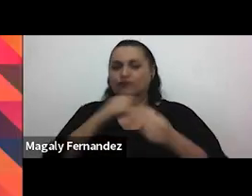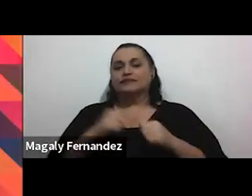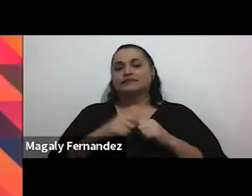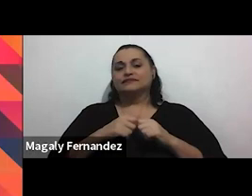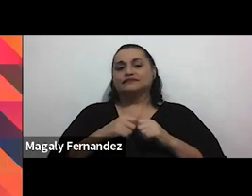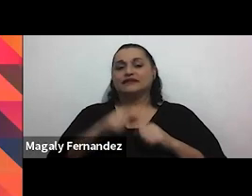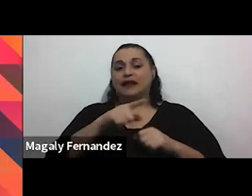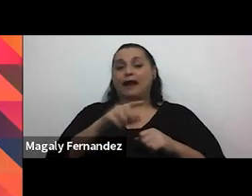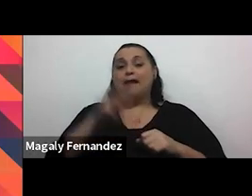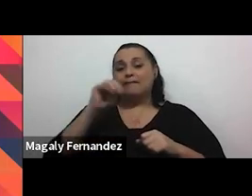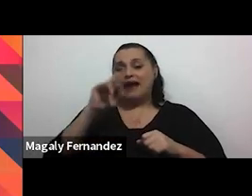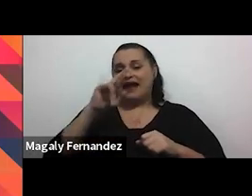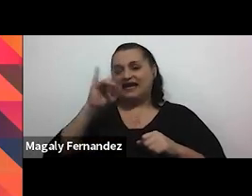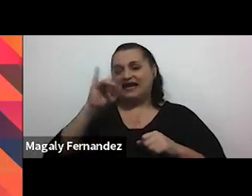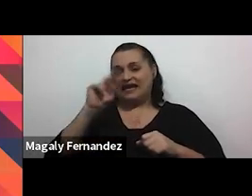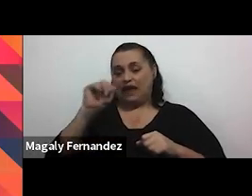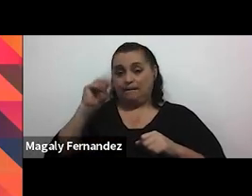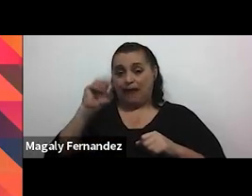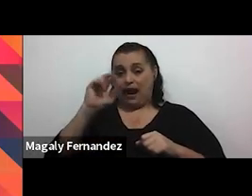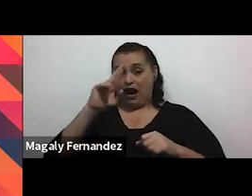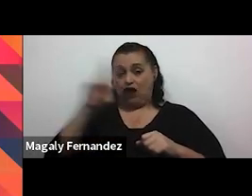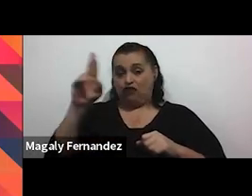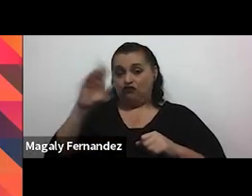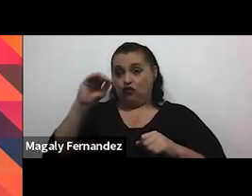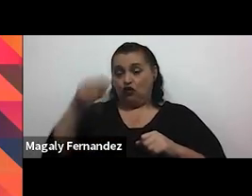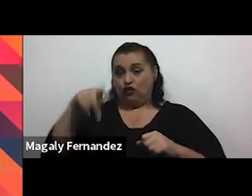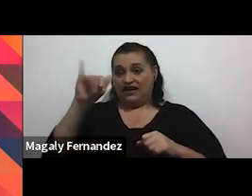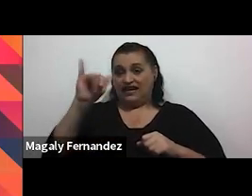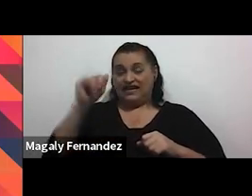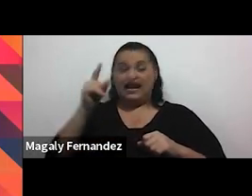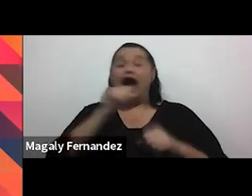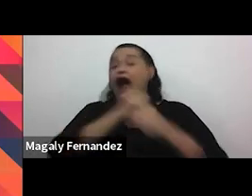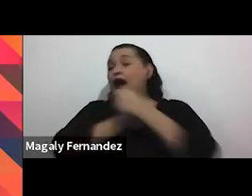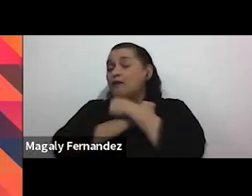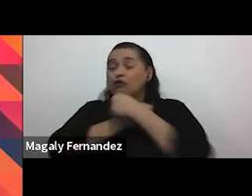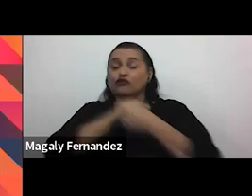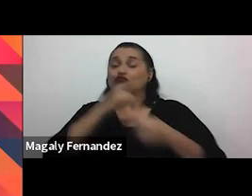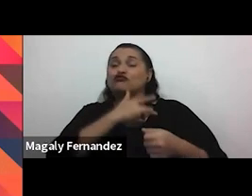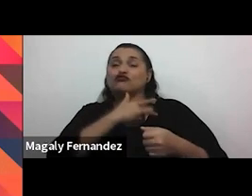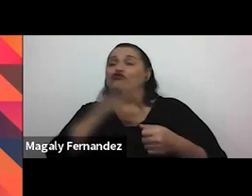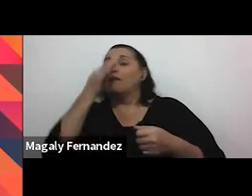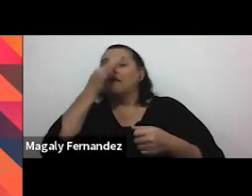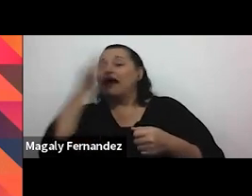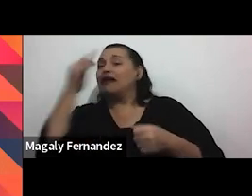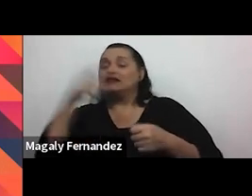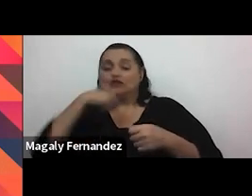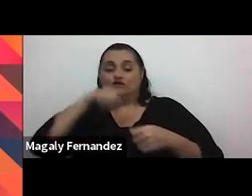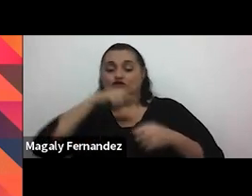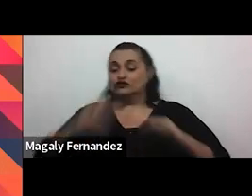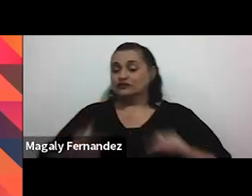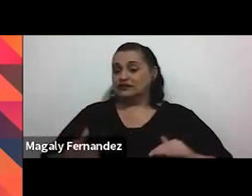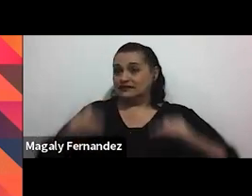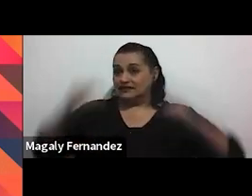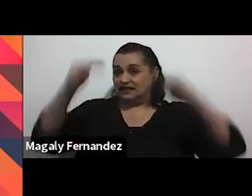Marina Marruquí, que ella nos habla sobre cuáles son esos mitos del amor romántico con los que hemos crecido y que de alguna u otra manera